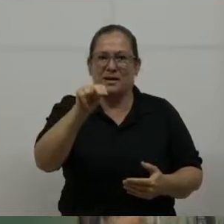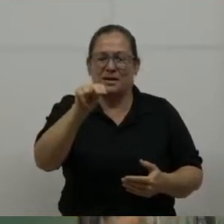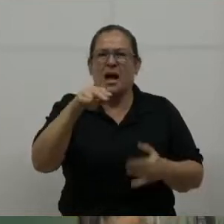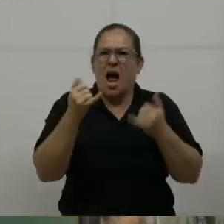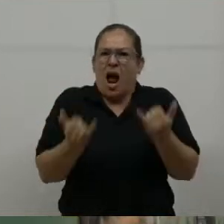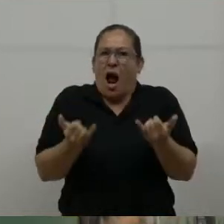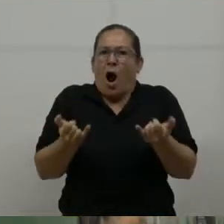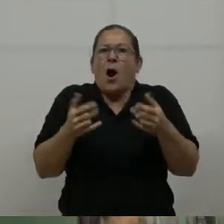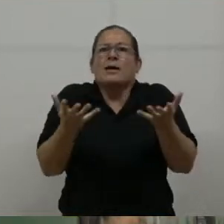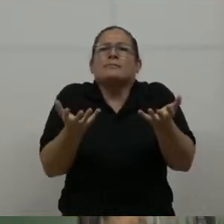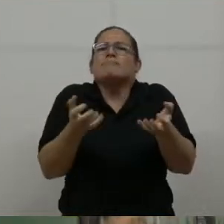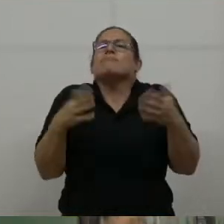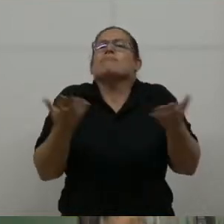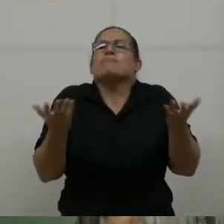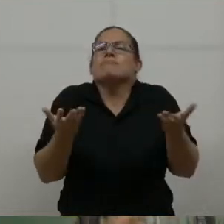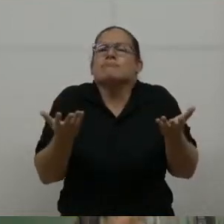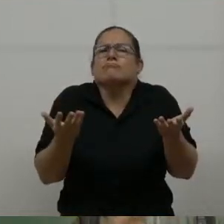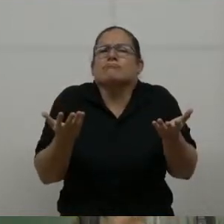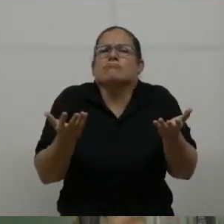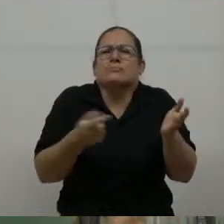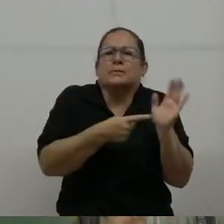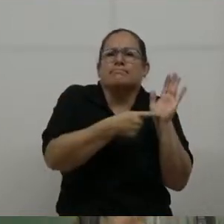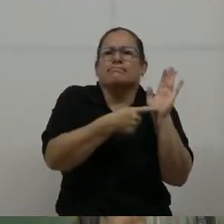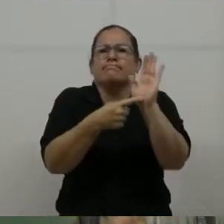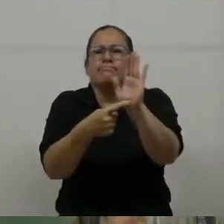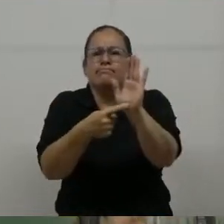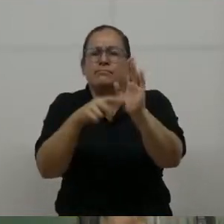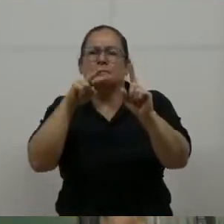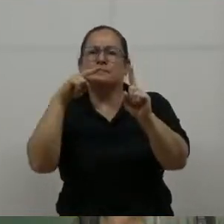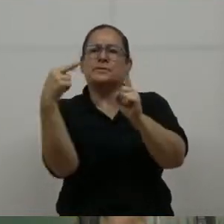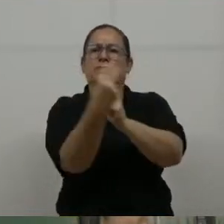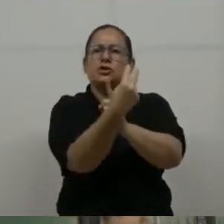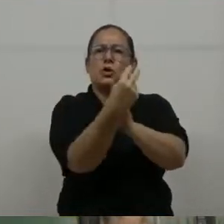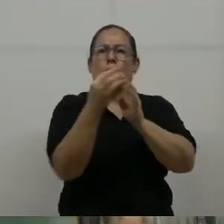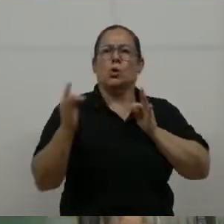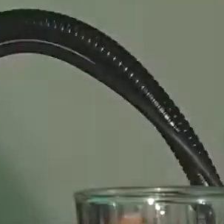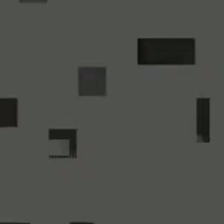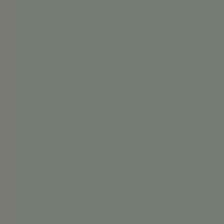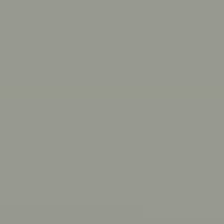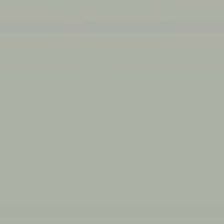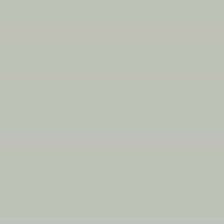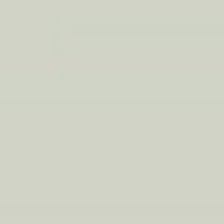presentarle el eje con una visión de turismo. Iniciamos.